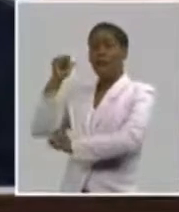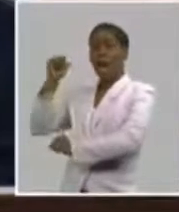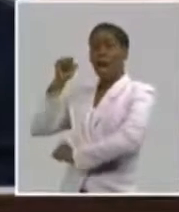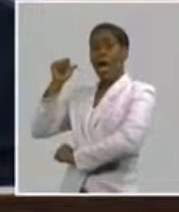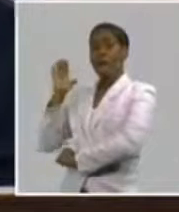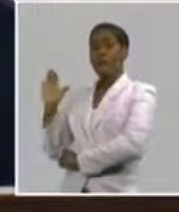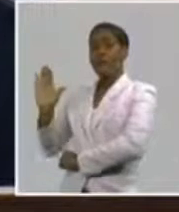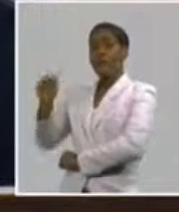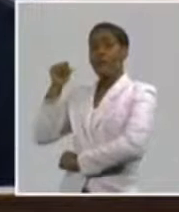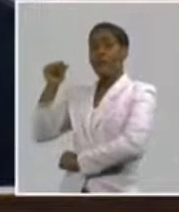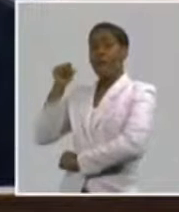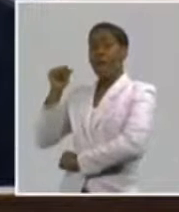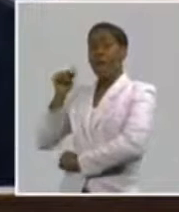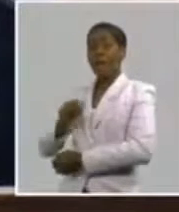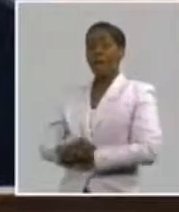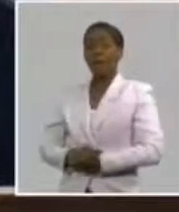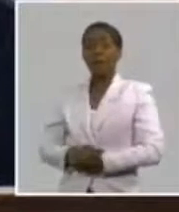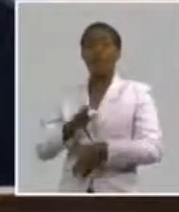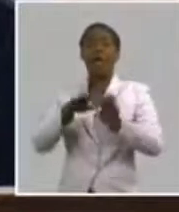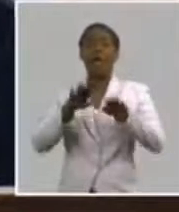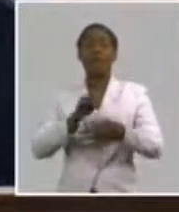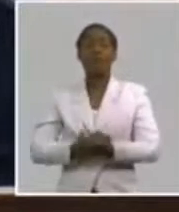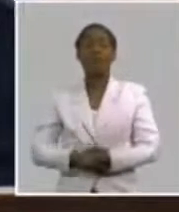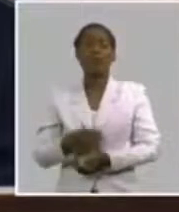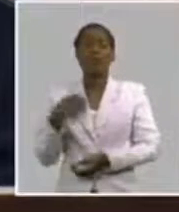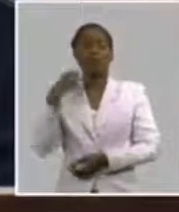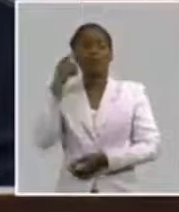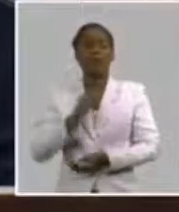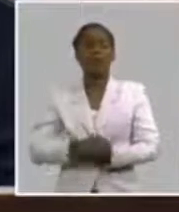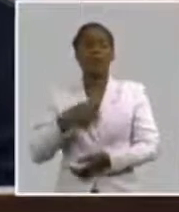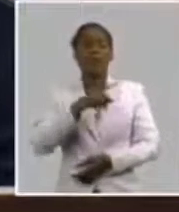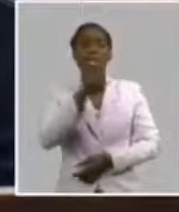¿Por qué tú no tienes reservas? Porque tú te crees que eres imprescindible.